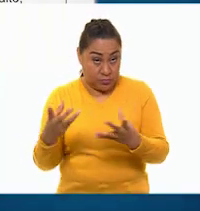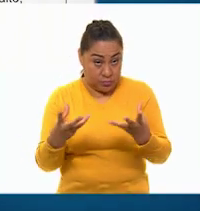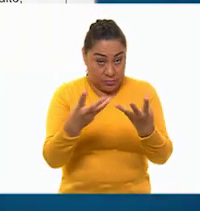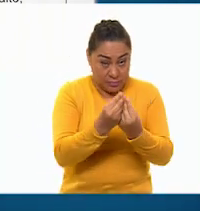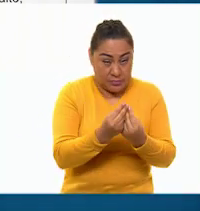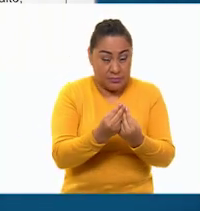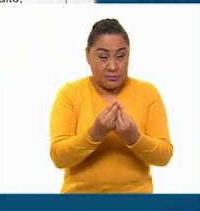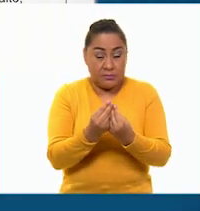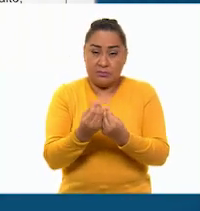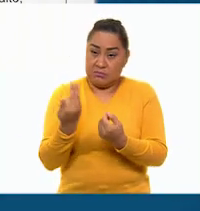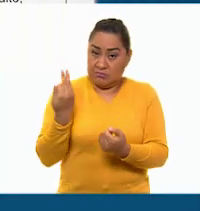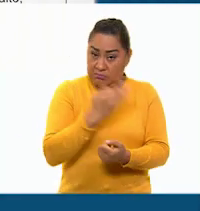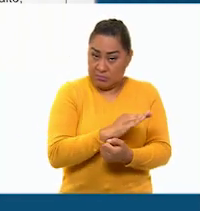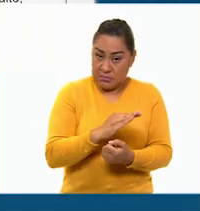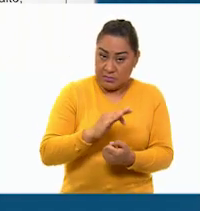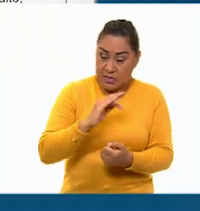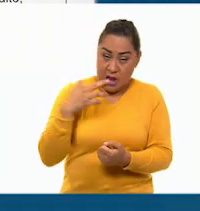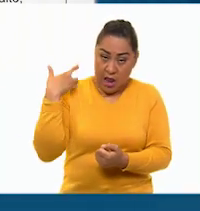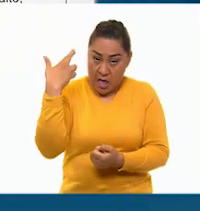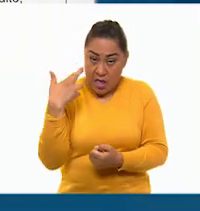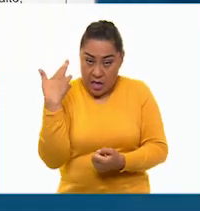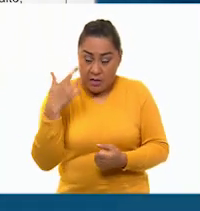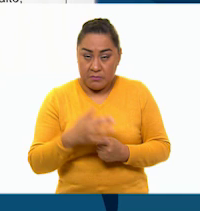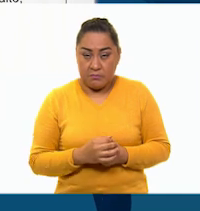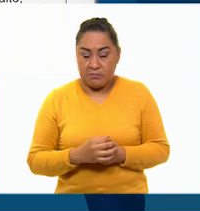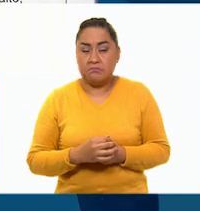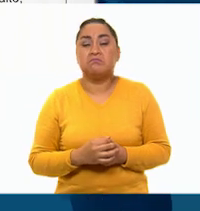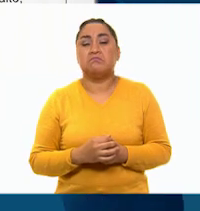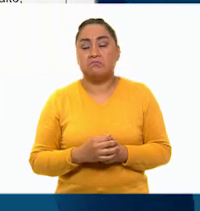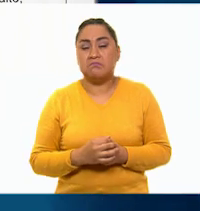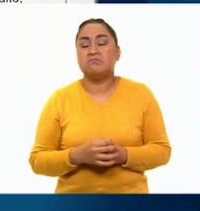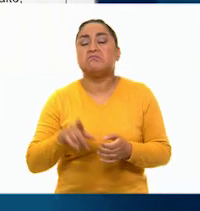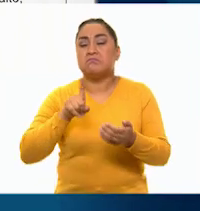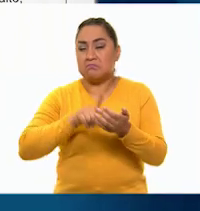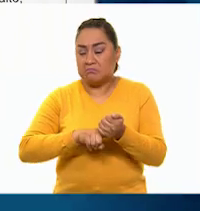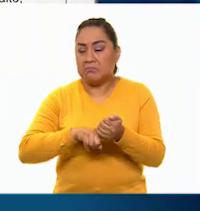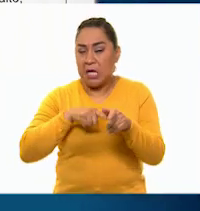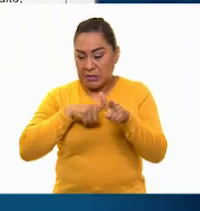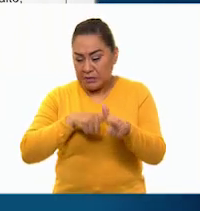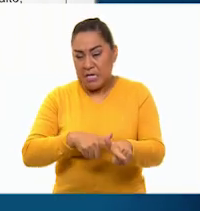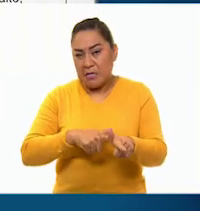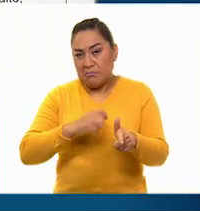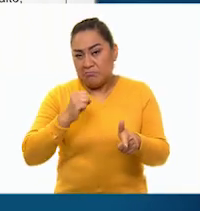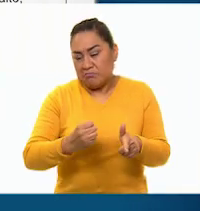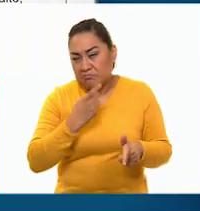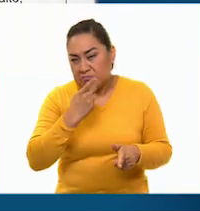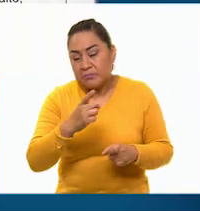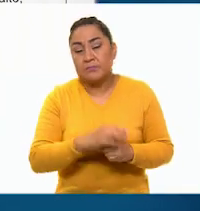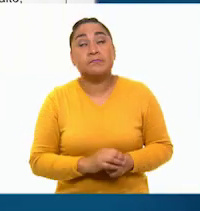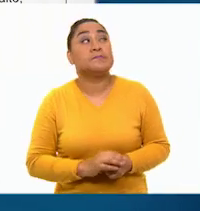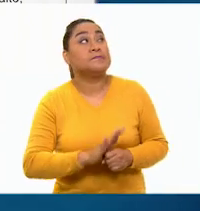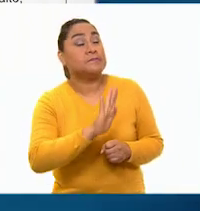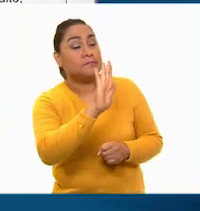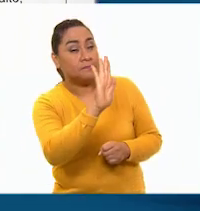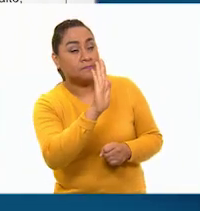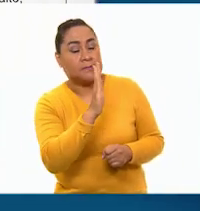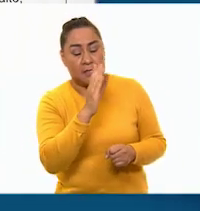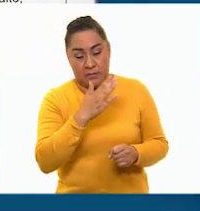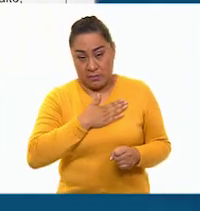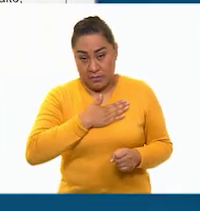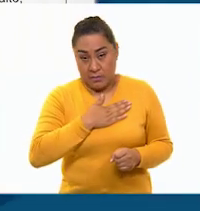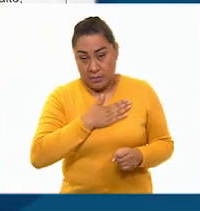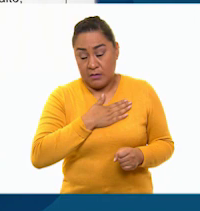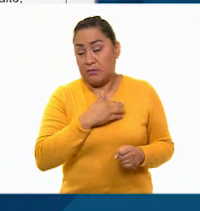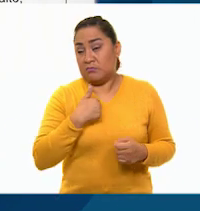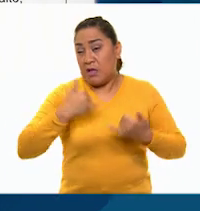de esos traidores de nuestro rey? Dijo amenazante sin despegar el puño de la mesa. En primer lugar, ni son